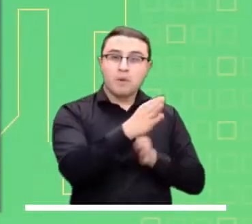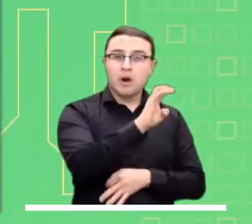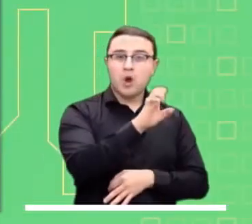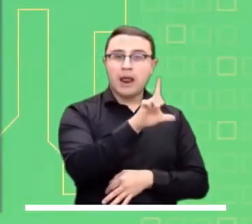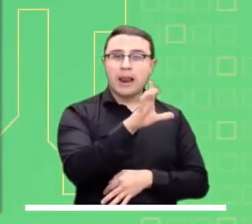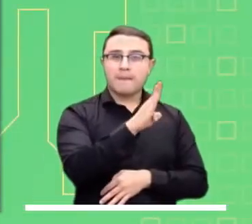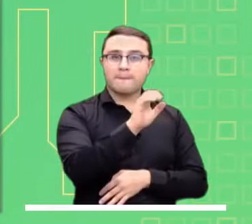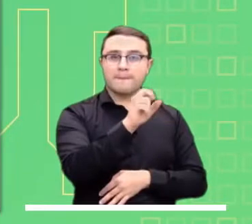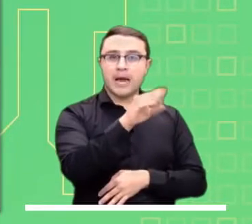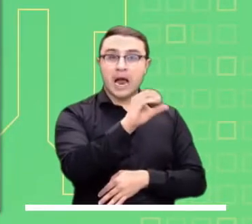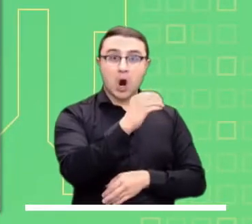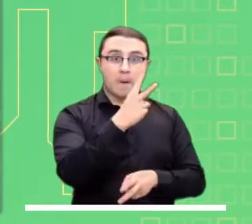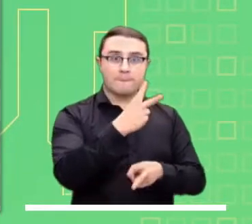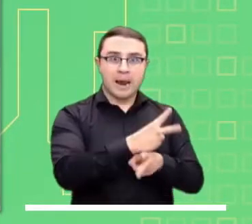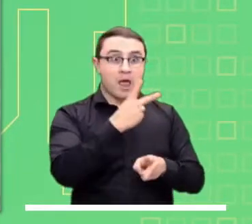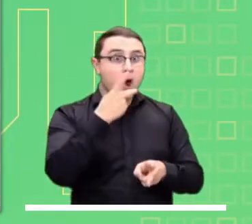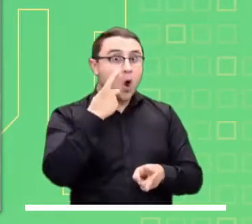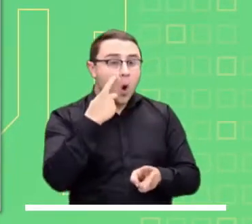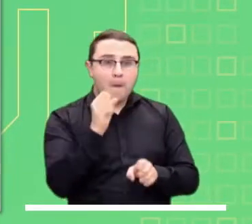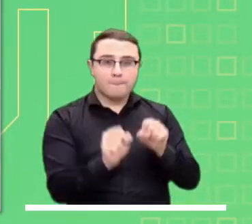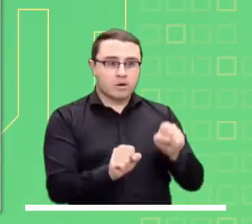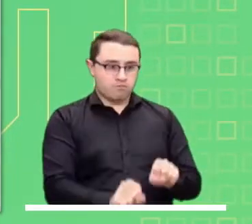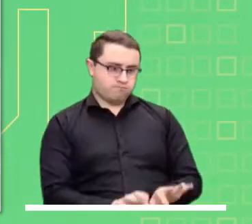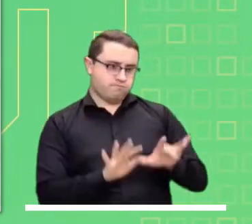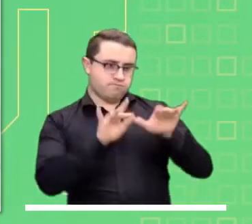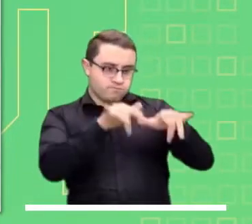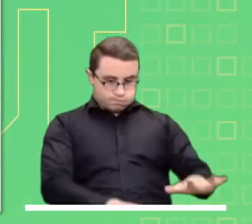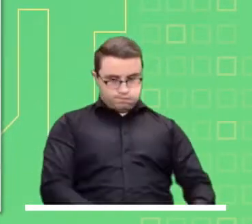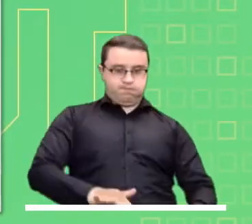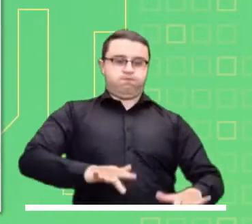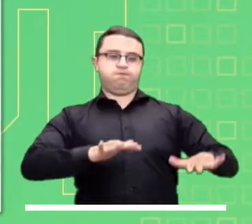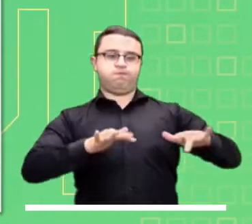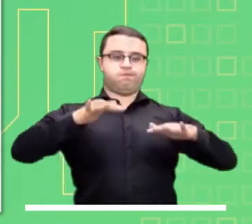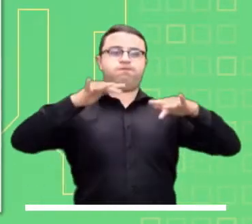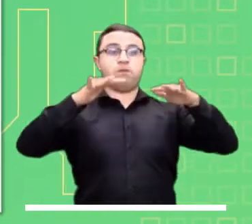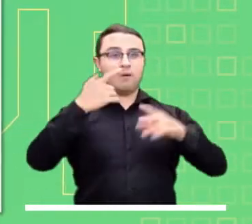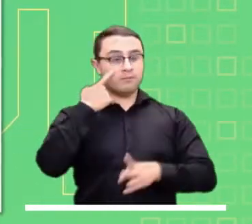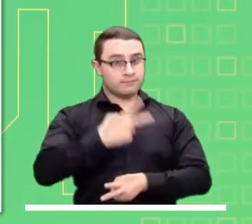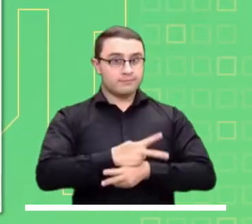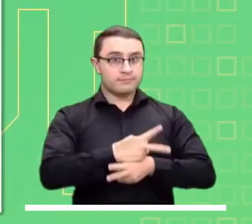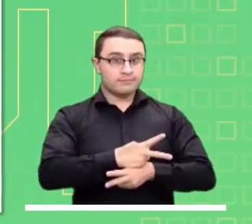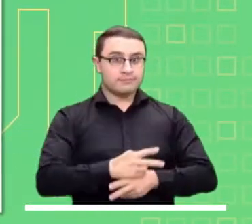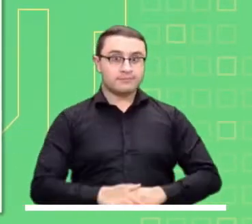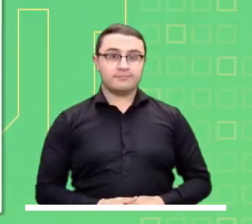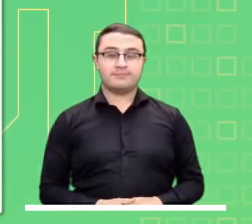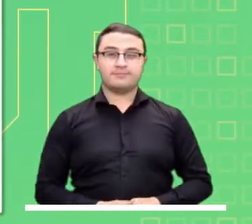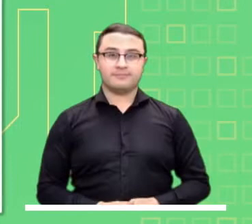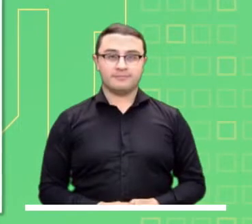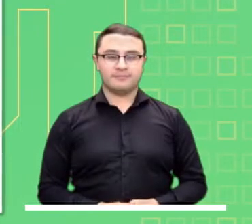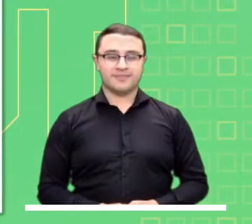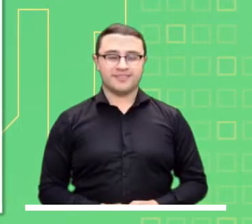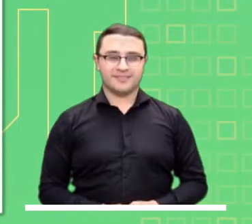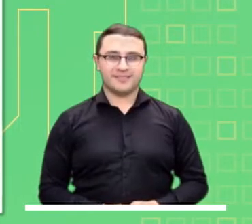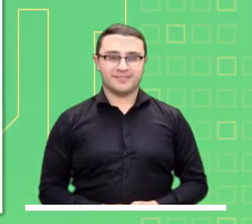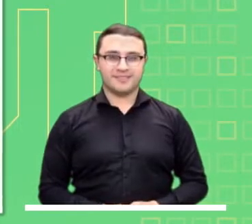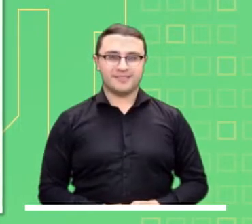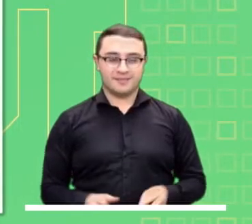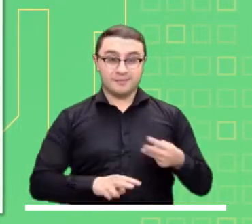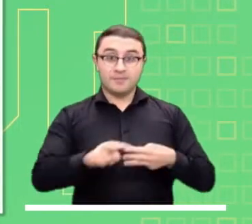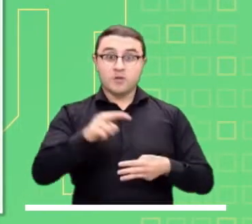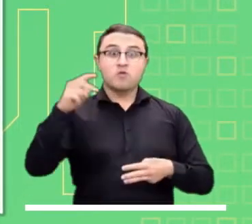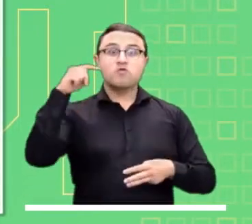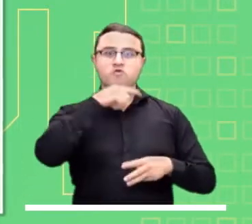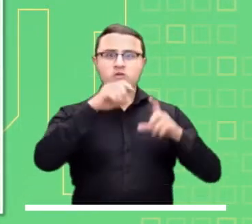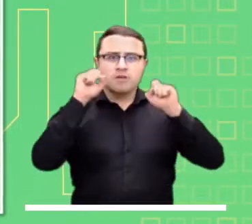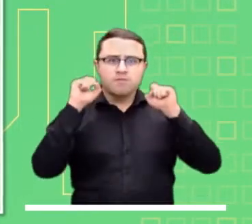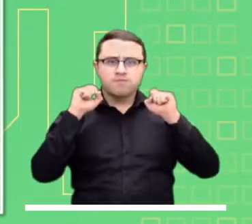Alerta naranja por niveles altos en el río Magdalena, a la altura del municipio de El Banco. Se recomienda especial atención a las posibles inundaciones en